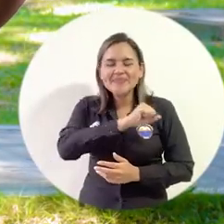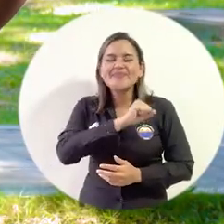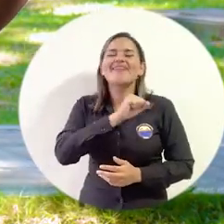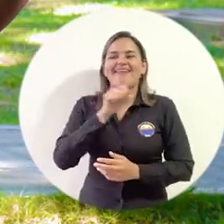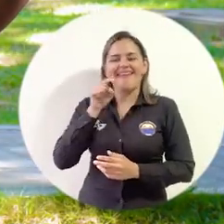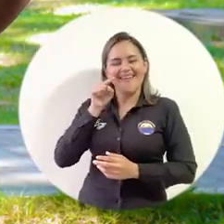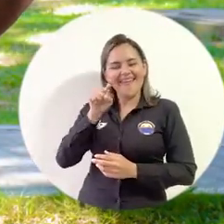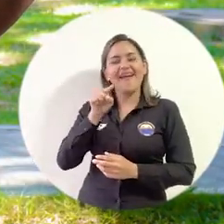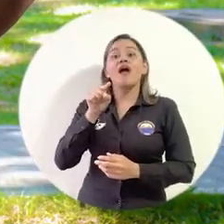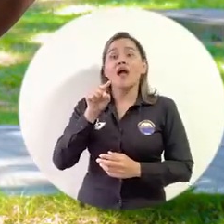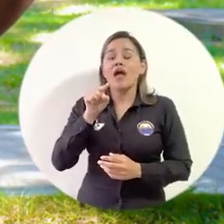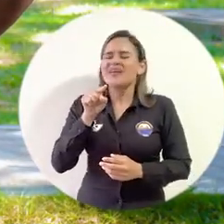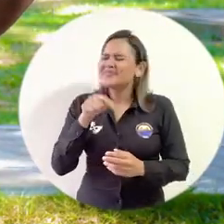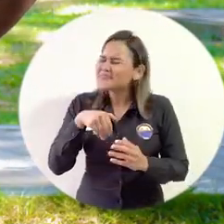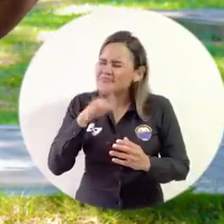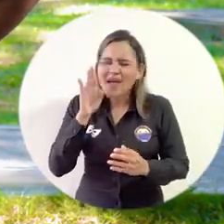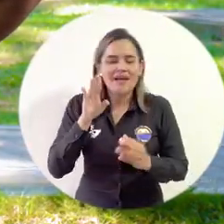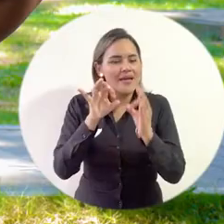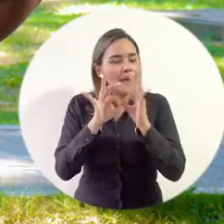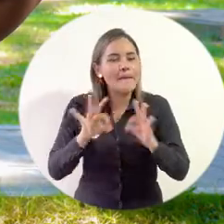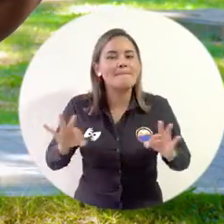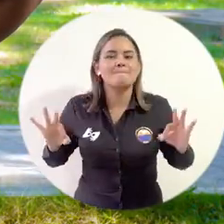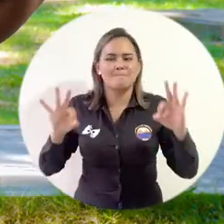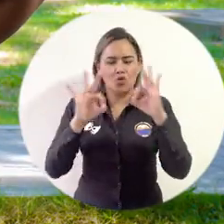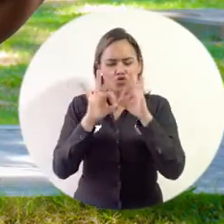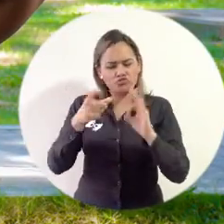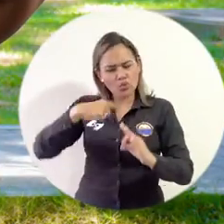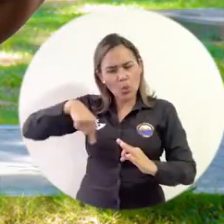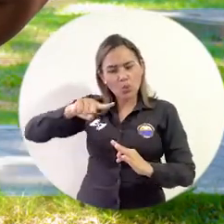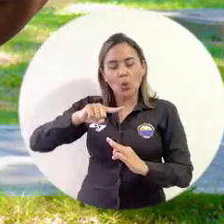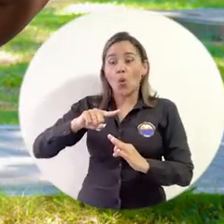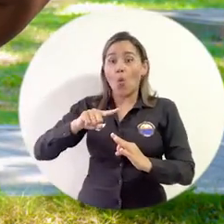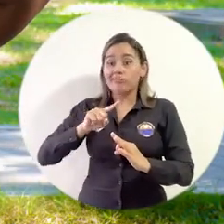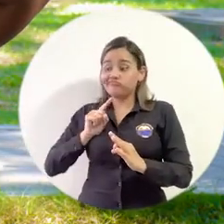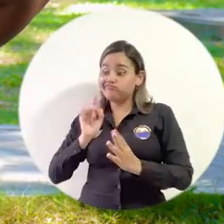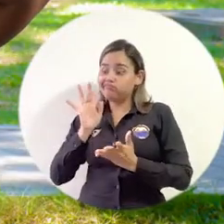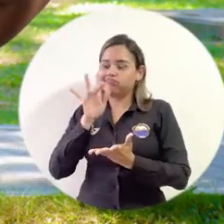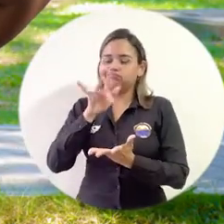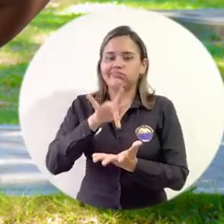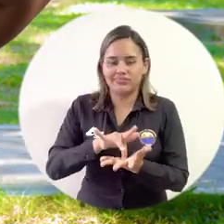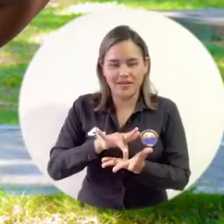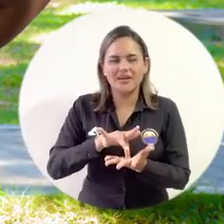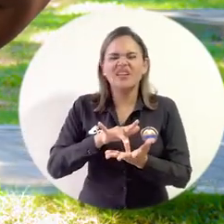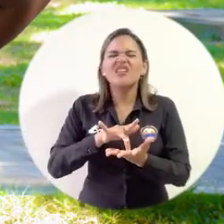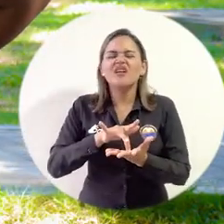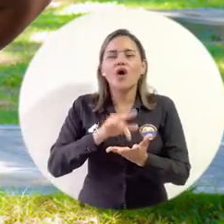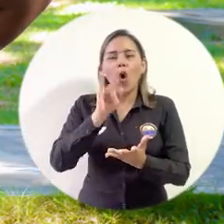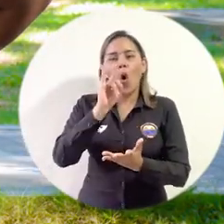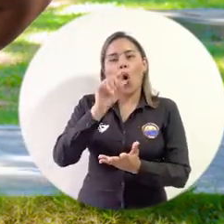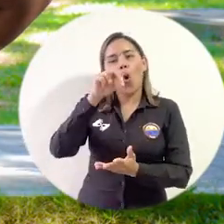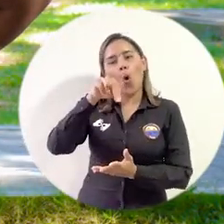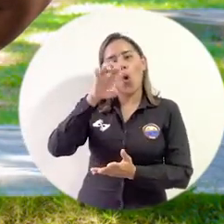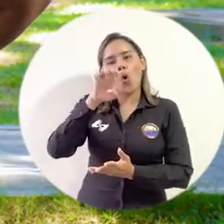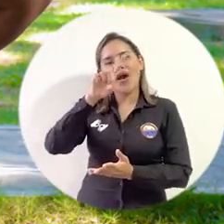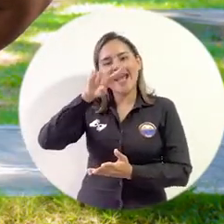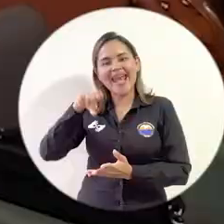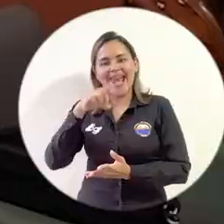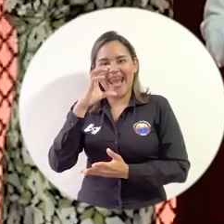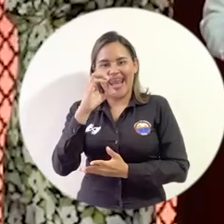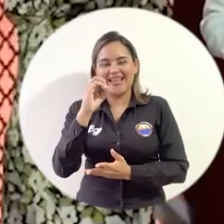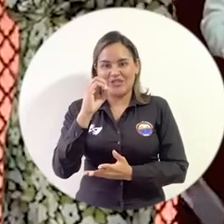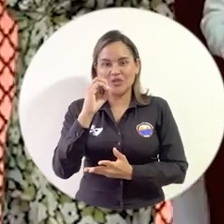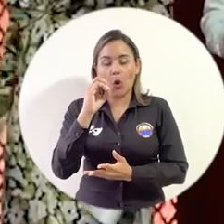para el espacio que vivimos en UNESCO fue vivir, digamos, el momento de